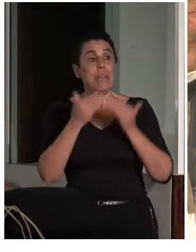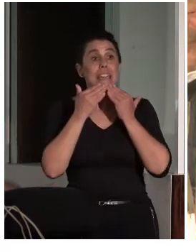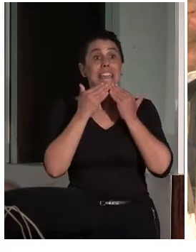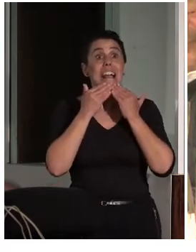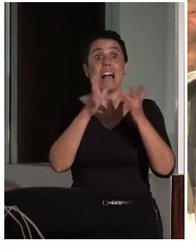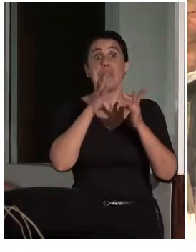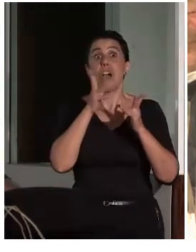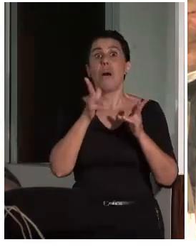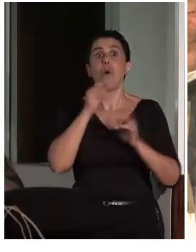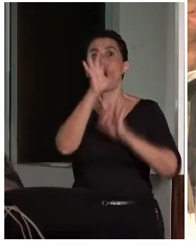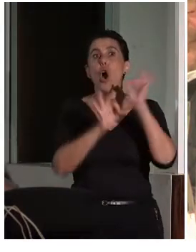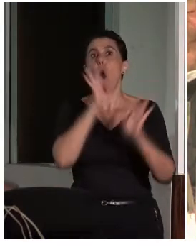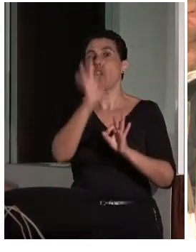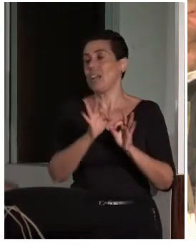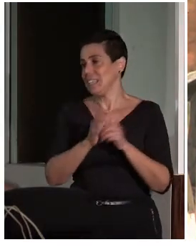compañera…